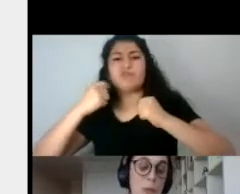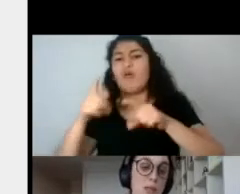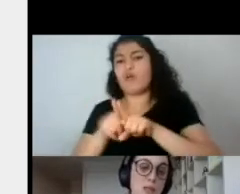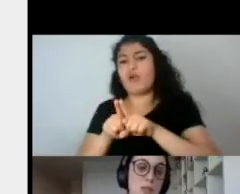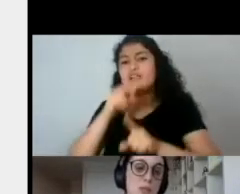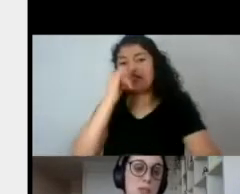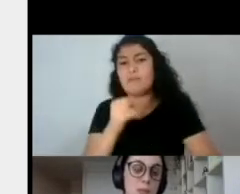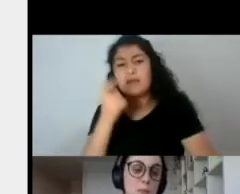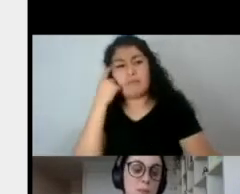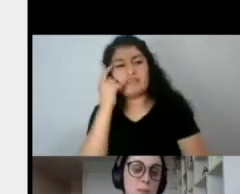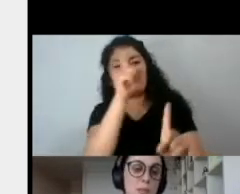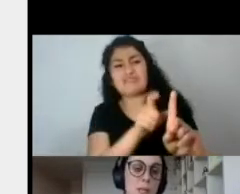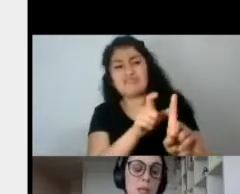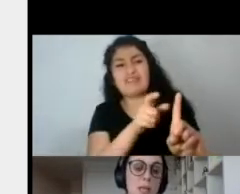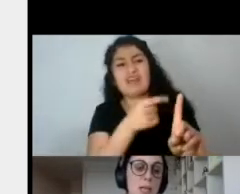justamente desde lo contrario.